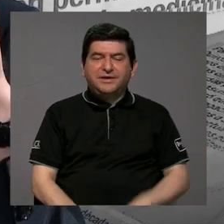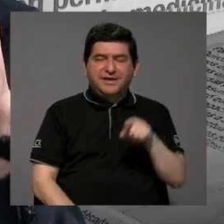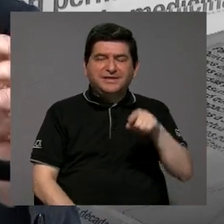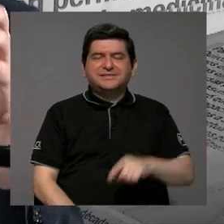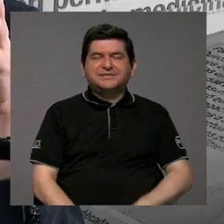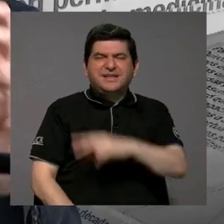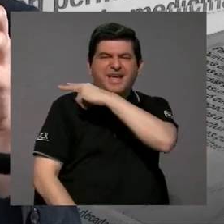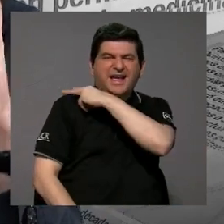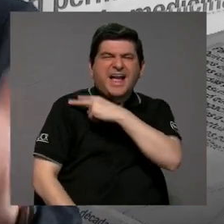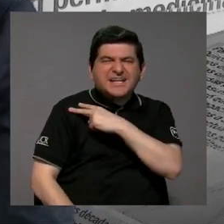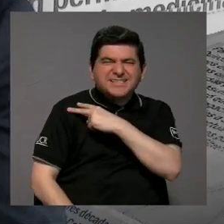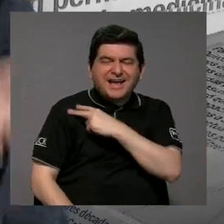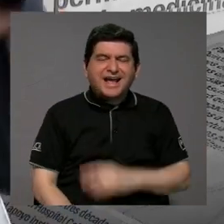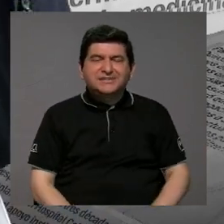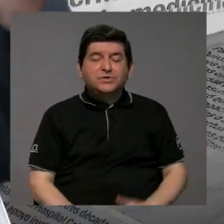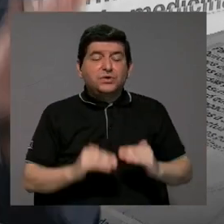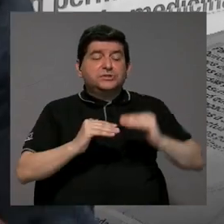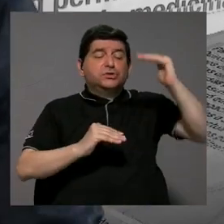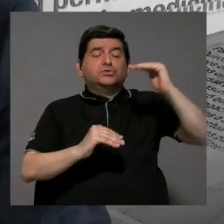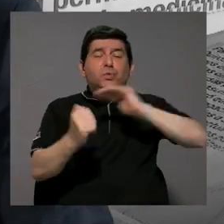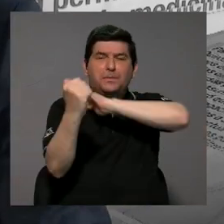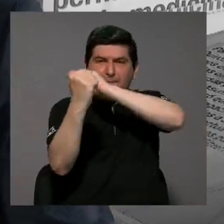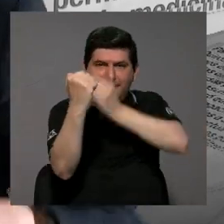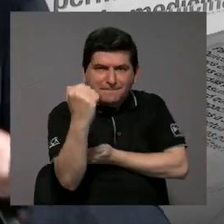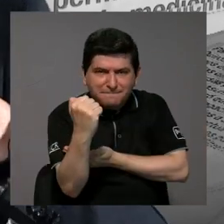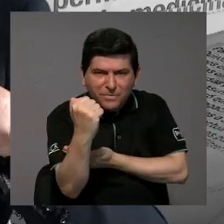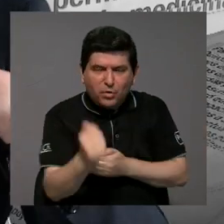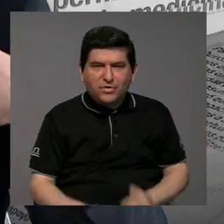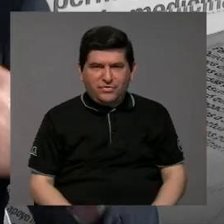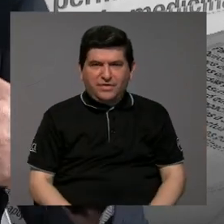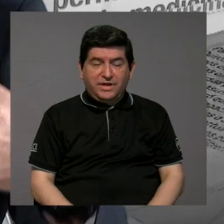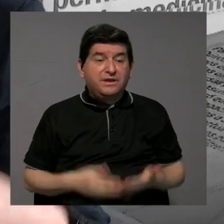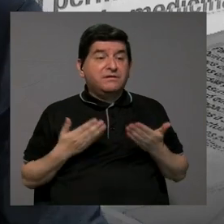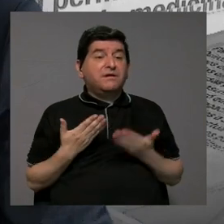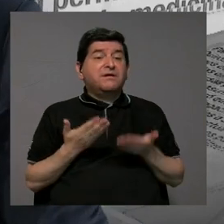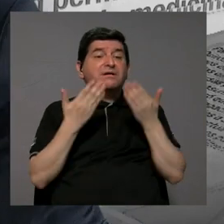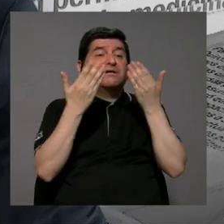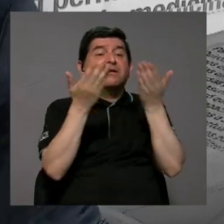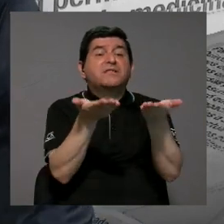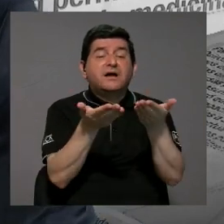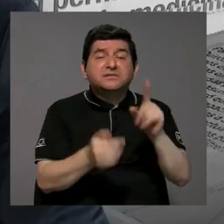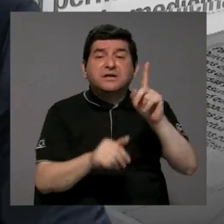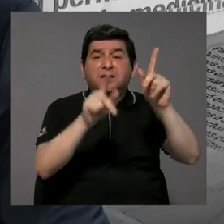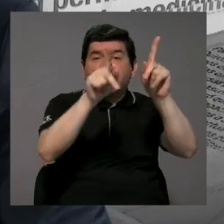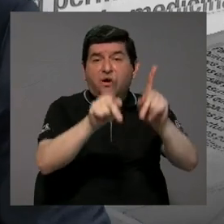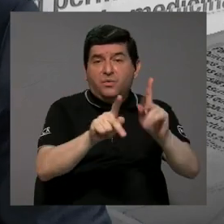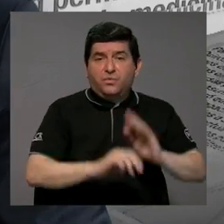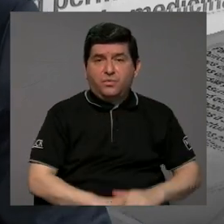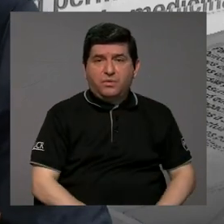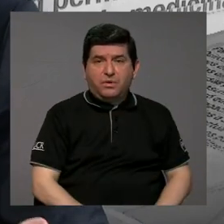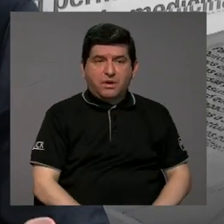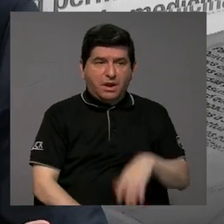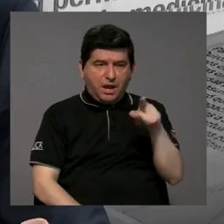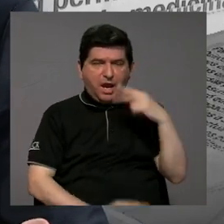cacicazgo político consiste en esos superpoderes que se le conferían a ciertas personas que ejercían ese rol